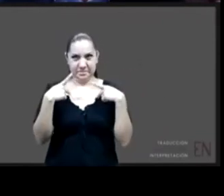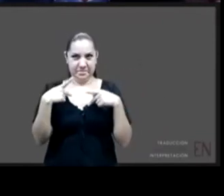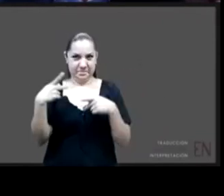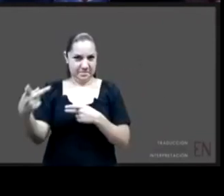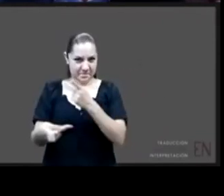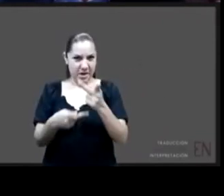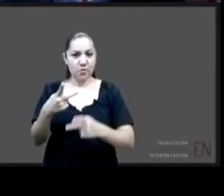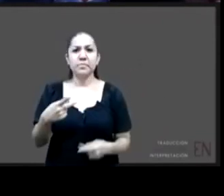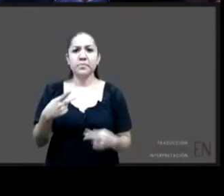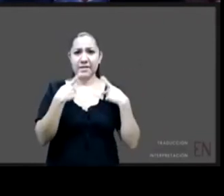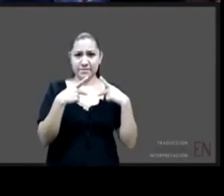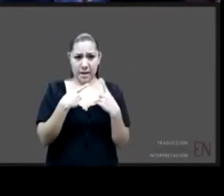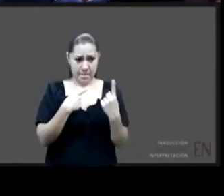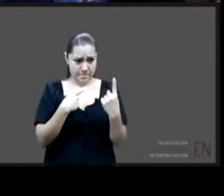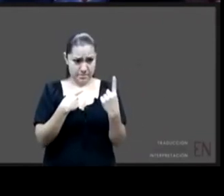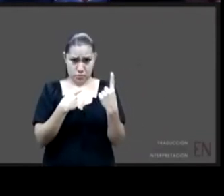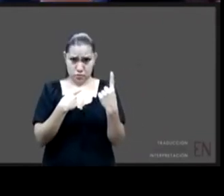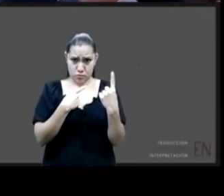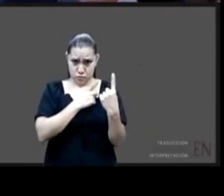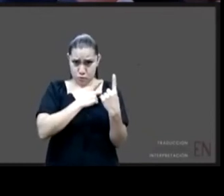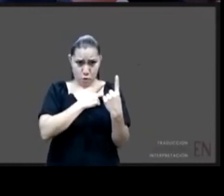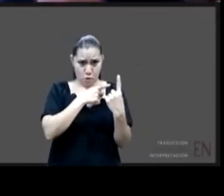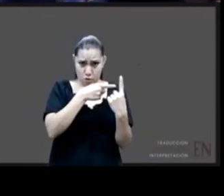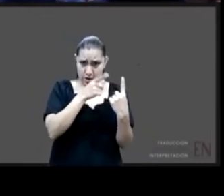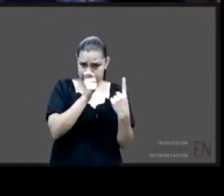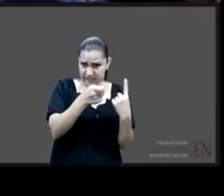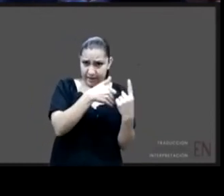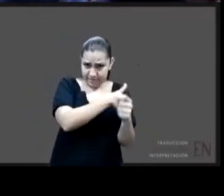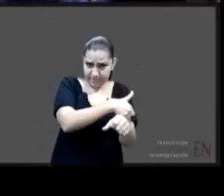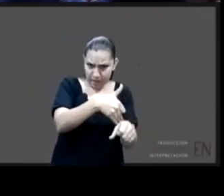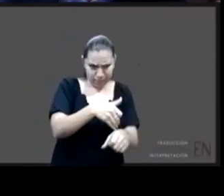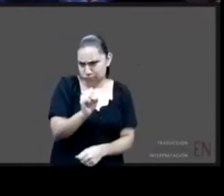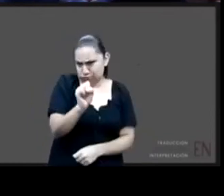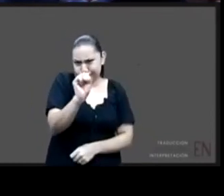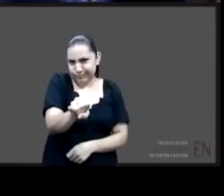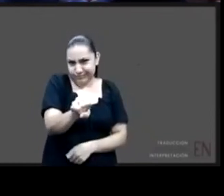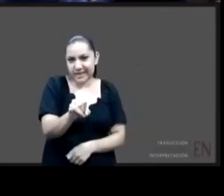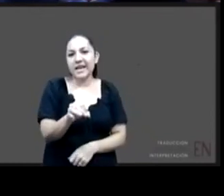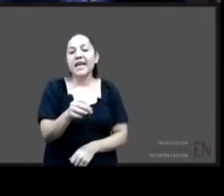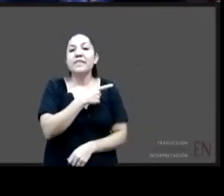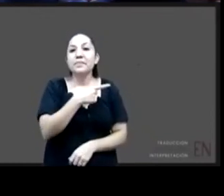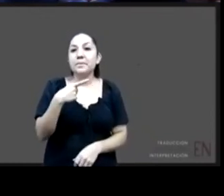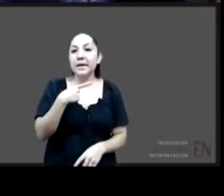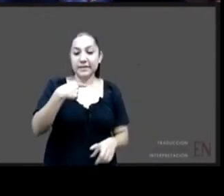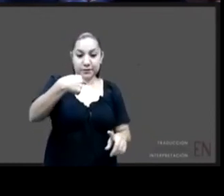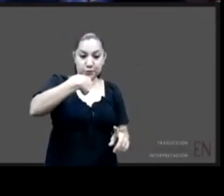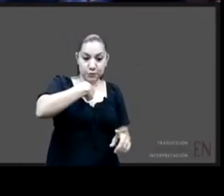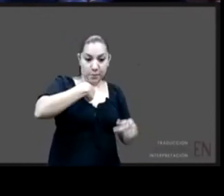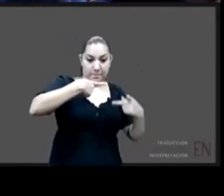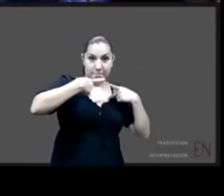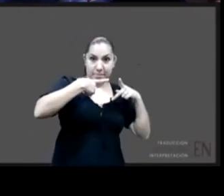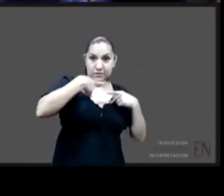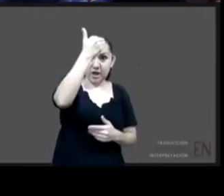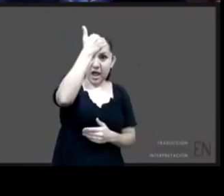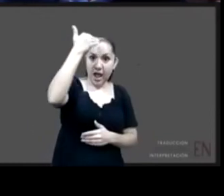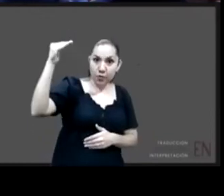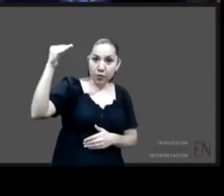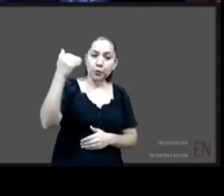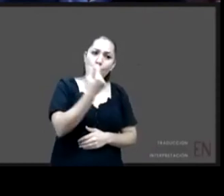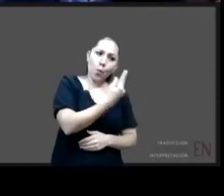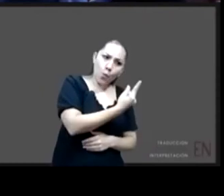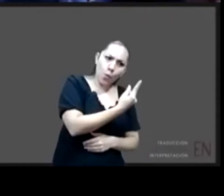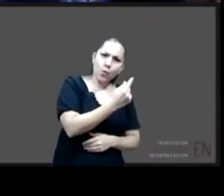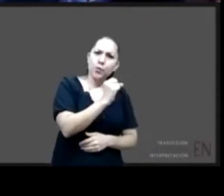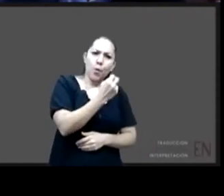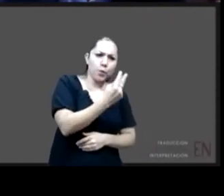sí porque lo que evaluamos es la capacidad de cuidado que pueda tener el adulto o los adultos que